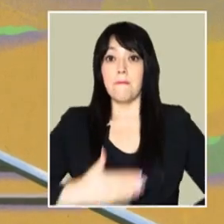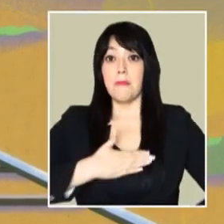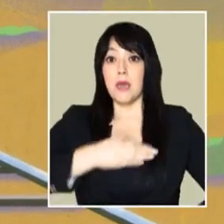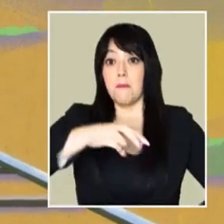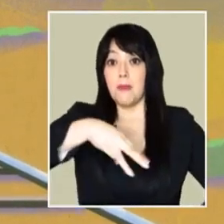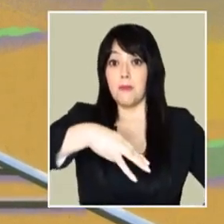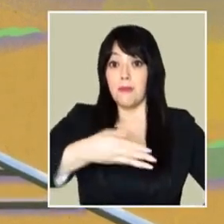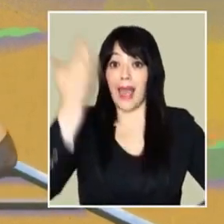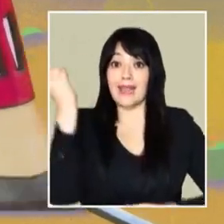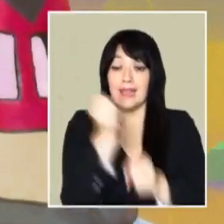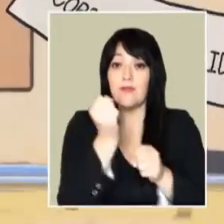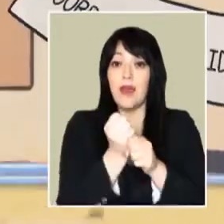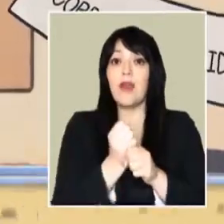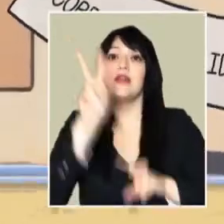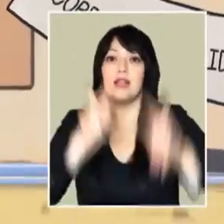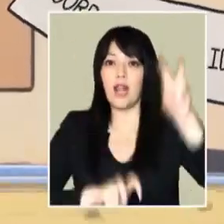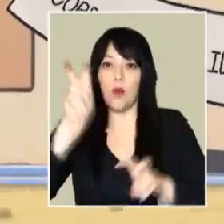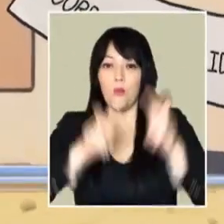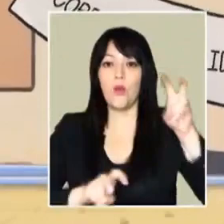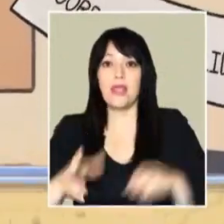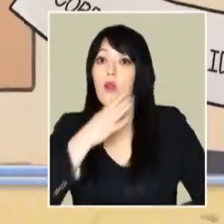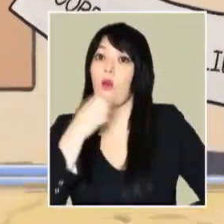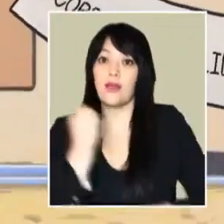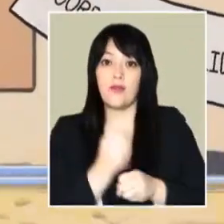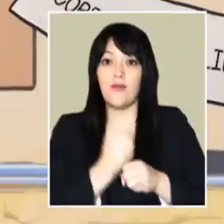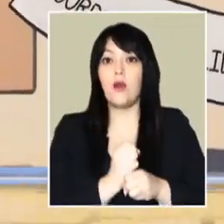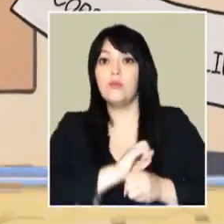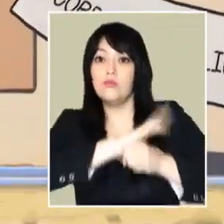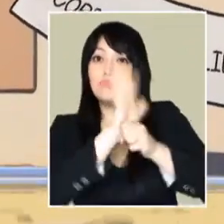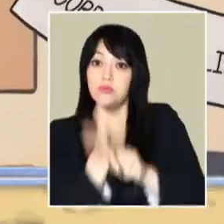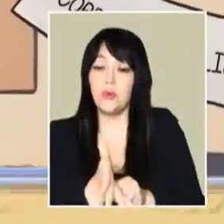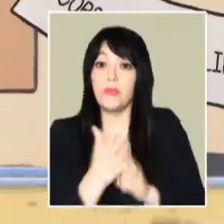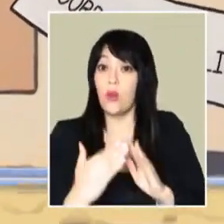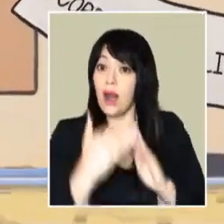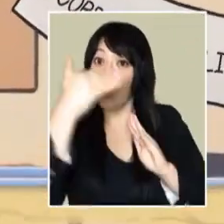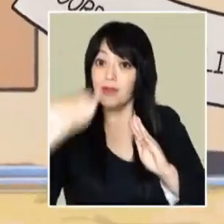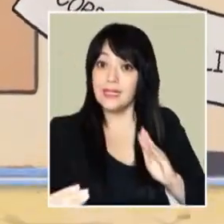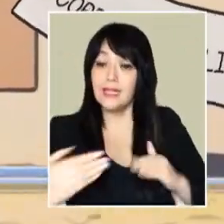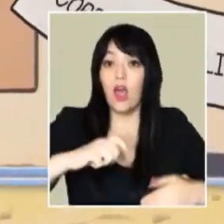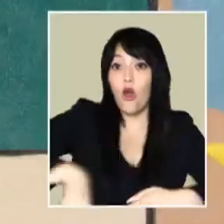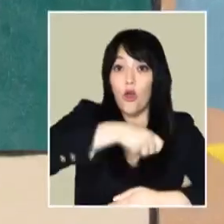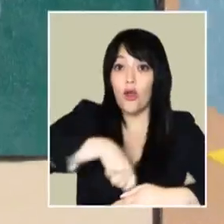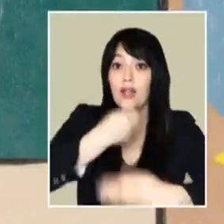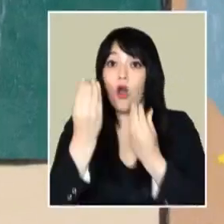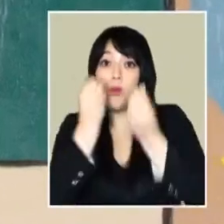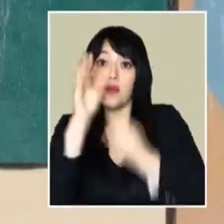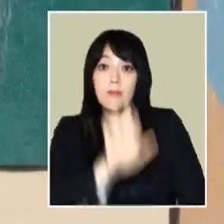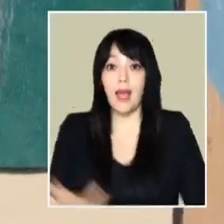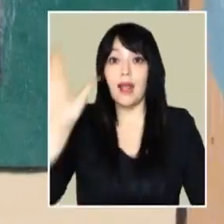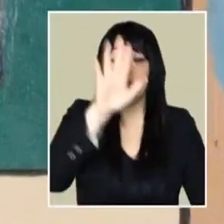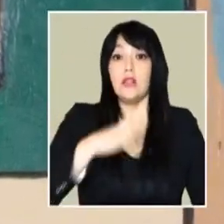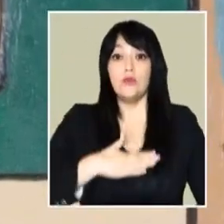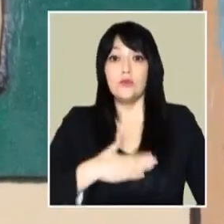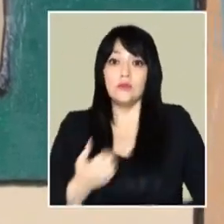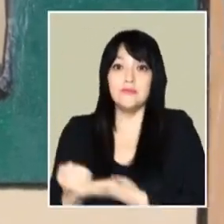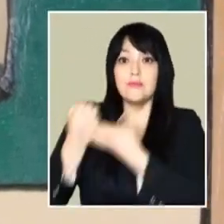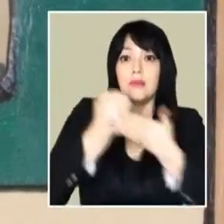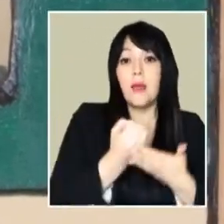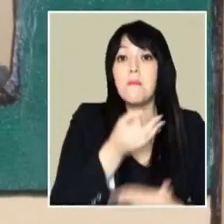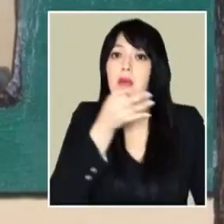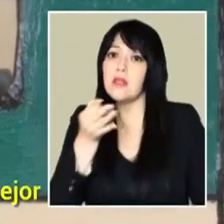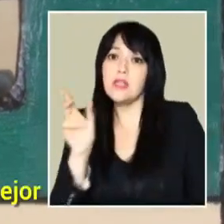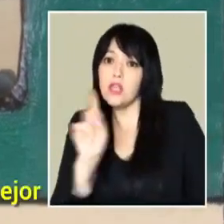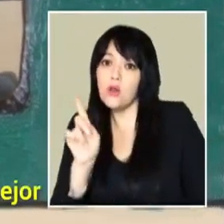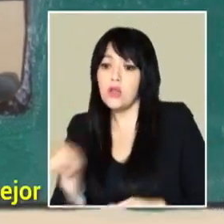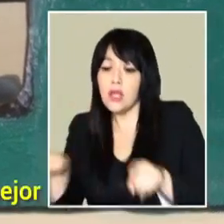Mi mamá trabaja en el mall. Se quedó sin pega por la pandemia. Y ahora con la vecina organiza la olla común del barrio. Yo quiero ayudarla, pero me dice que cuide a